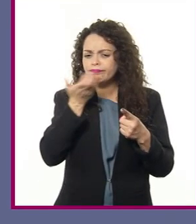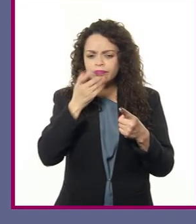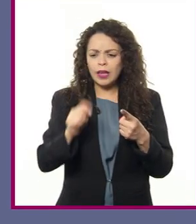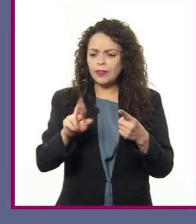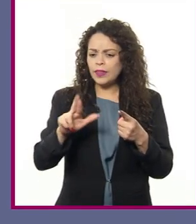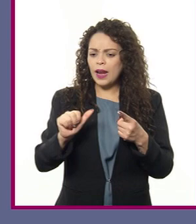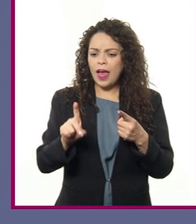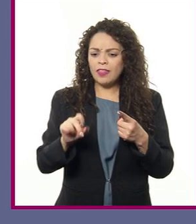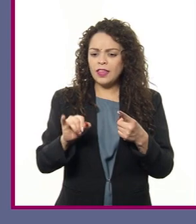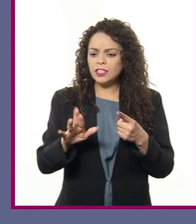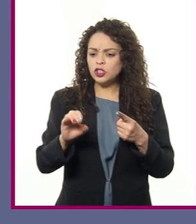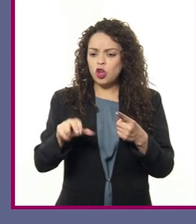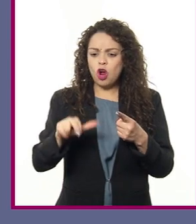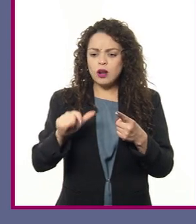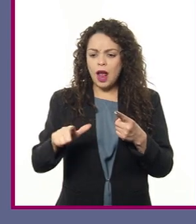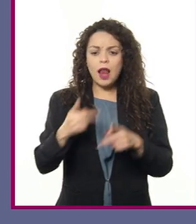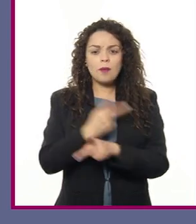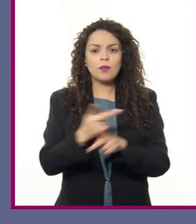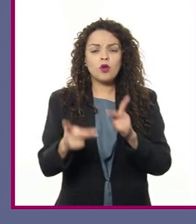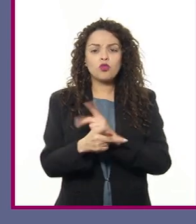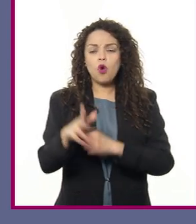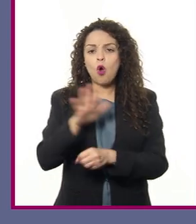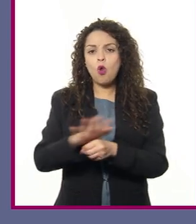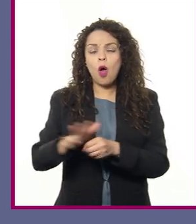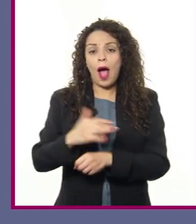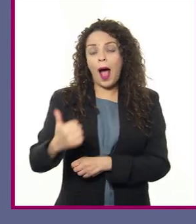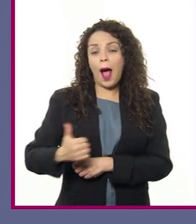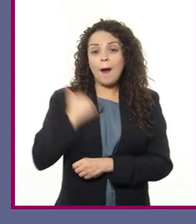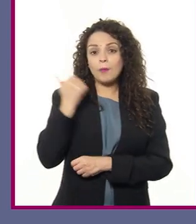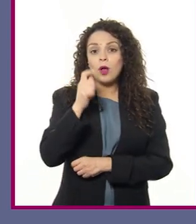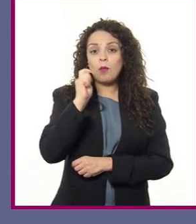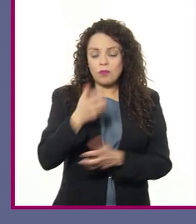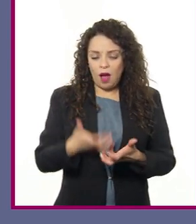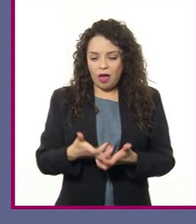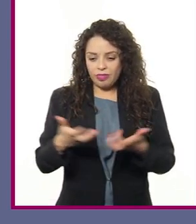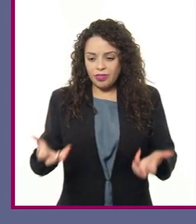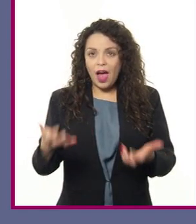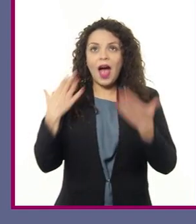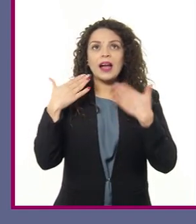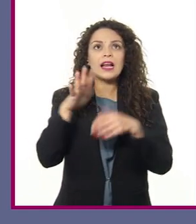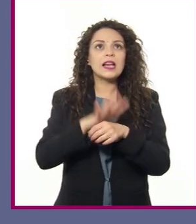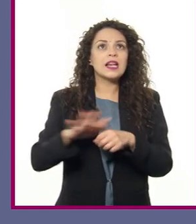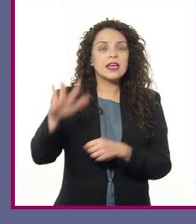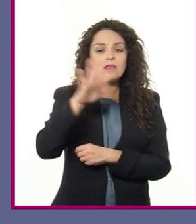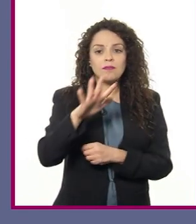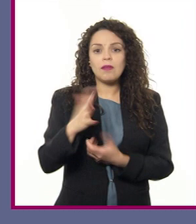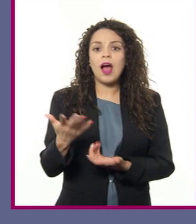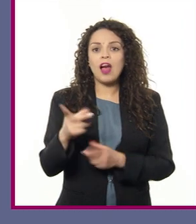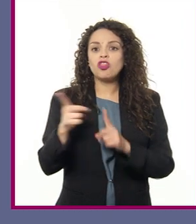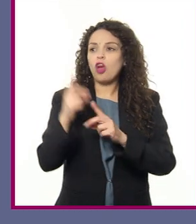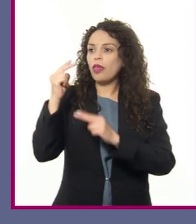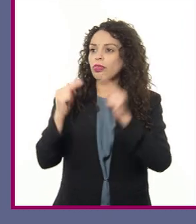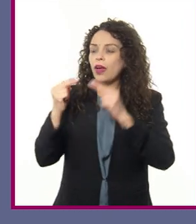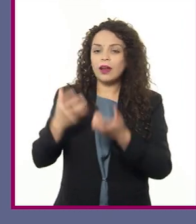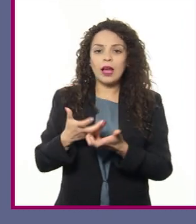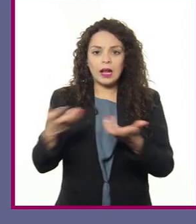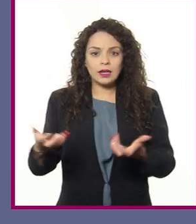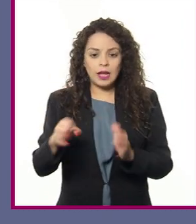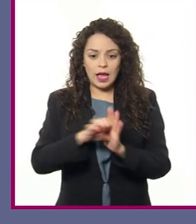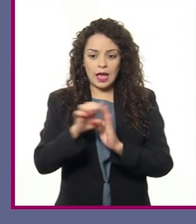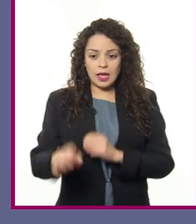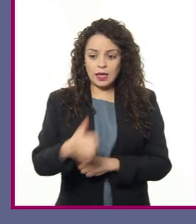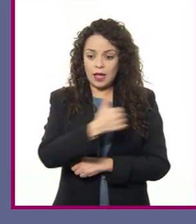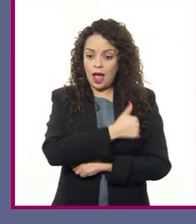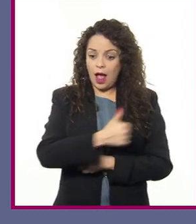se cultivan productos locales aprovechando el clima, el suelo y el relieve. Por ejemplo, en la Alcaldía